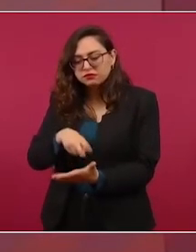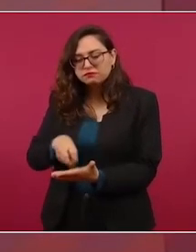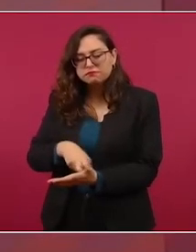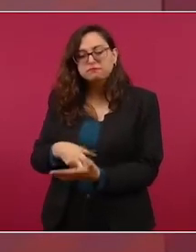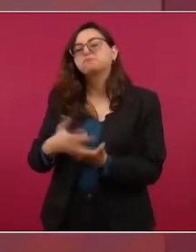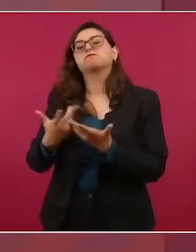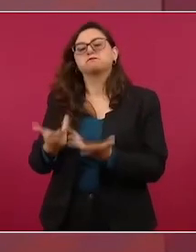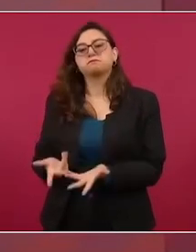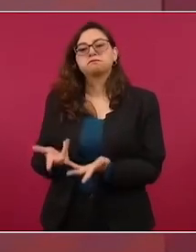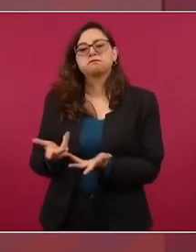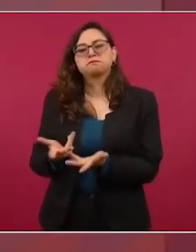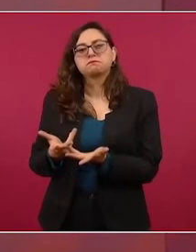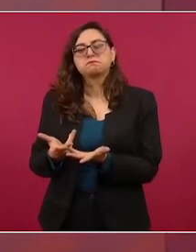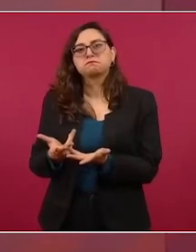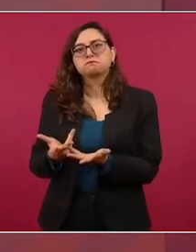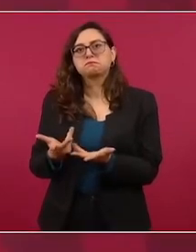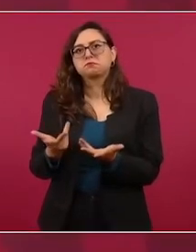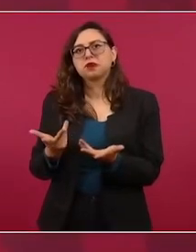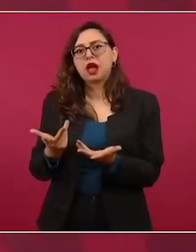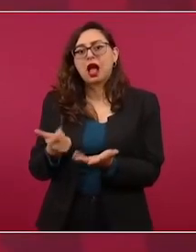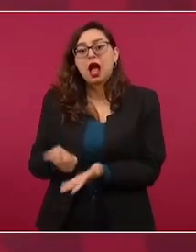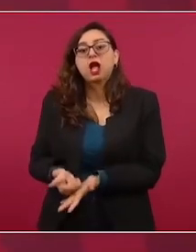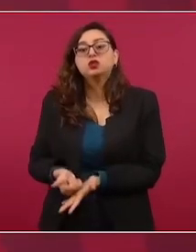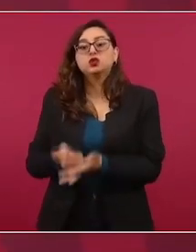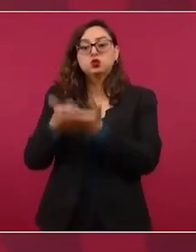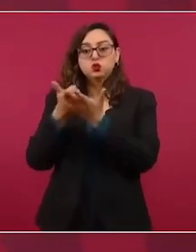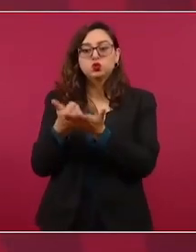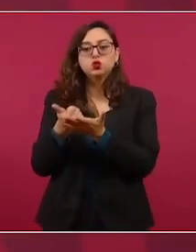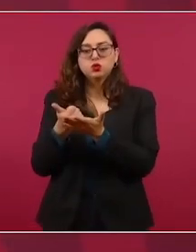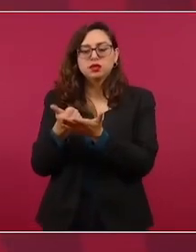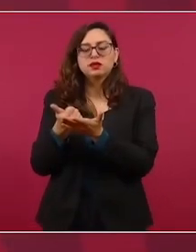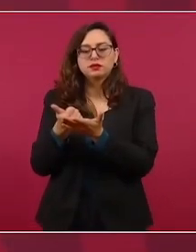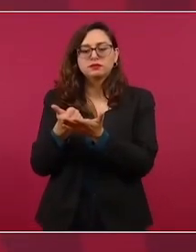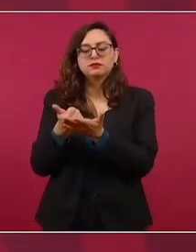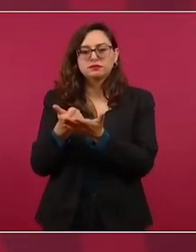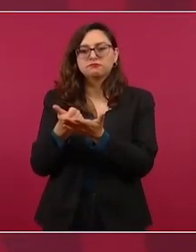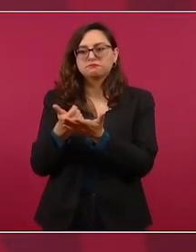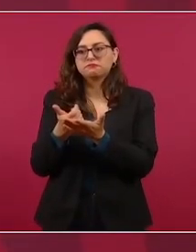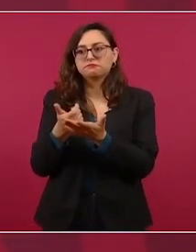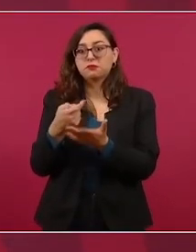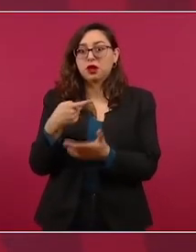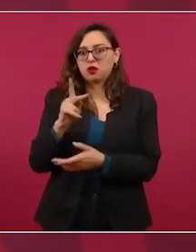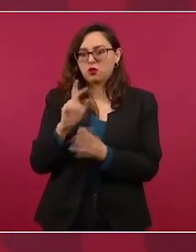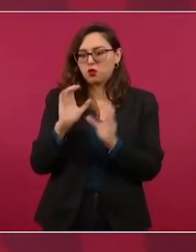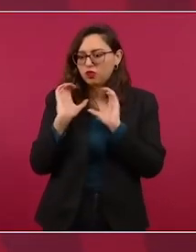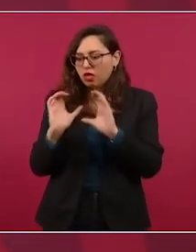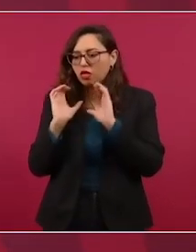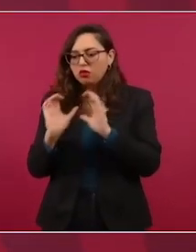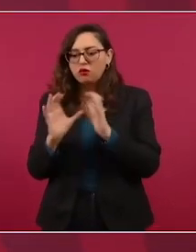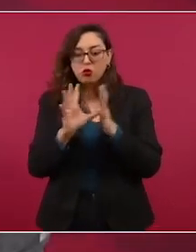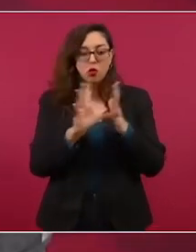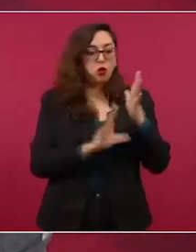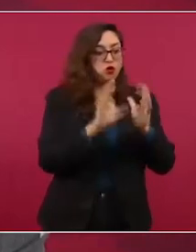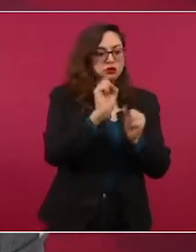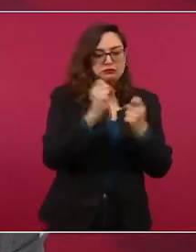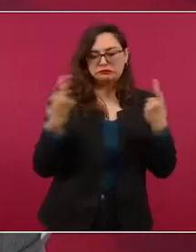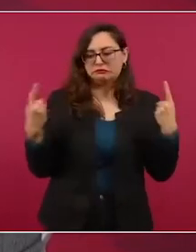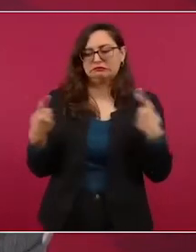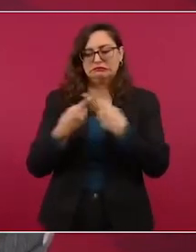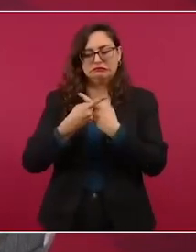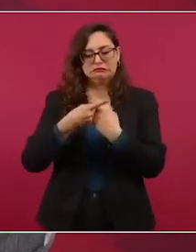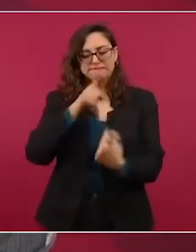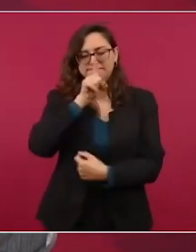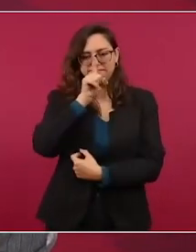se contraponga, que no viole la